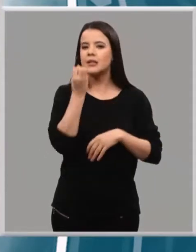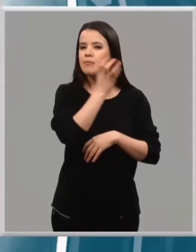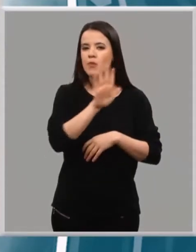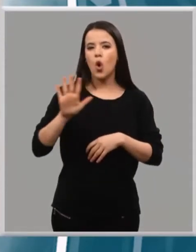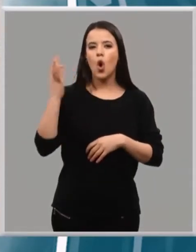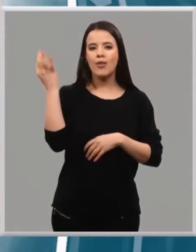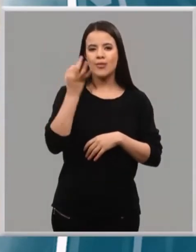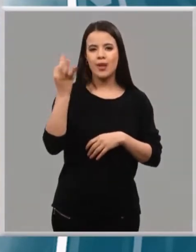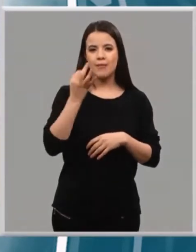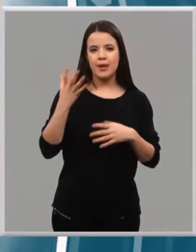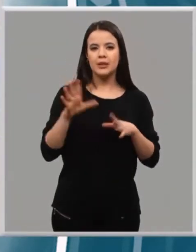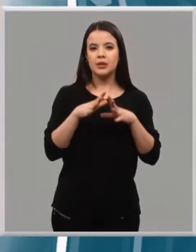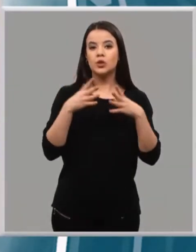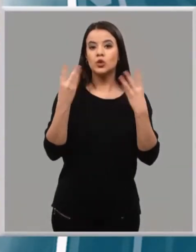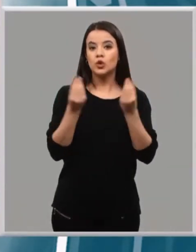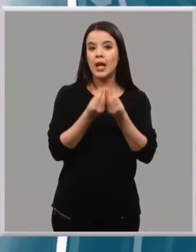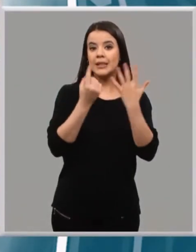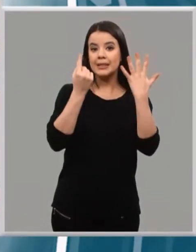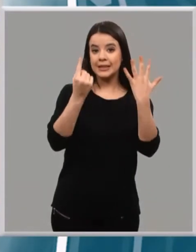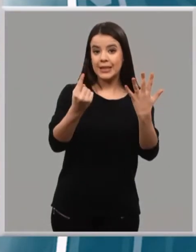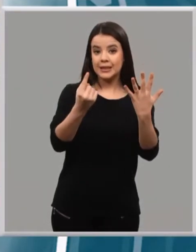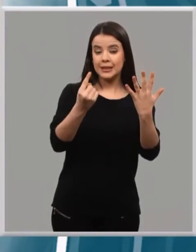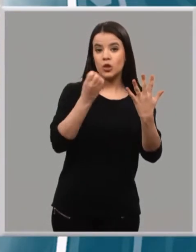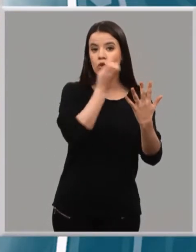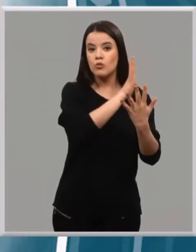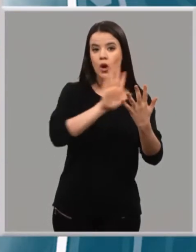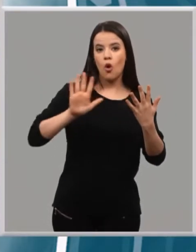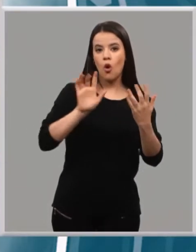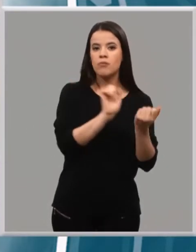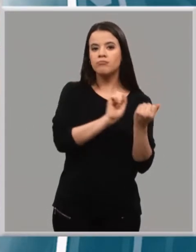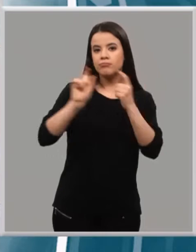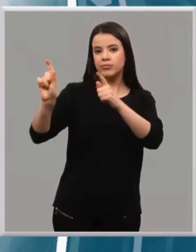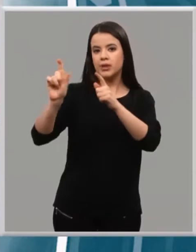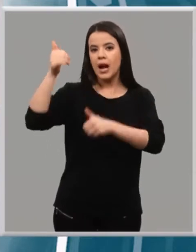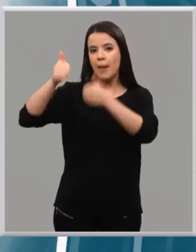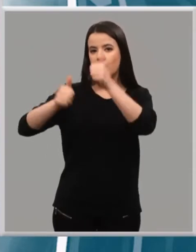Seis ejemplares, los mejores, acudirán desde aquí al Campeonato del Mundo.